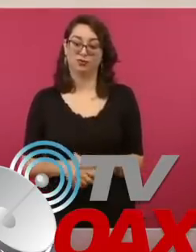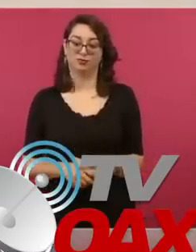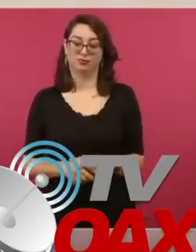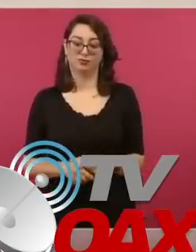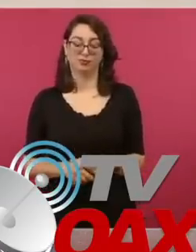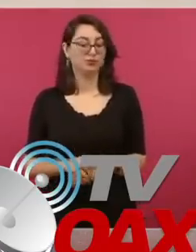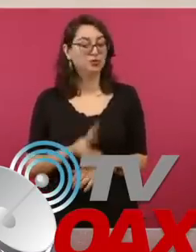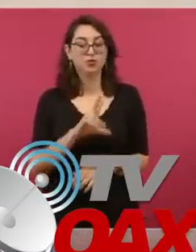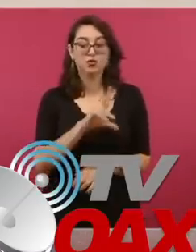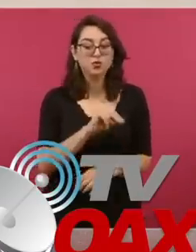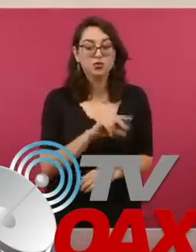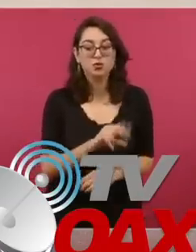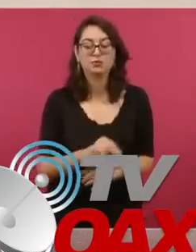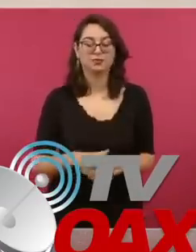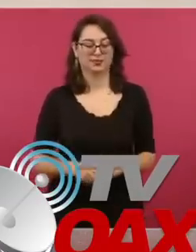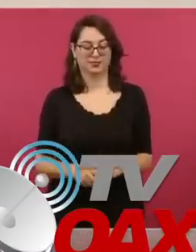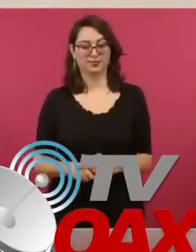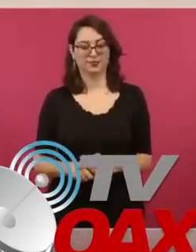no.